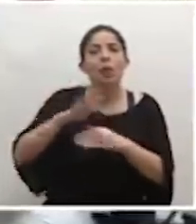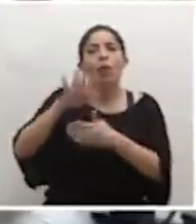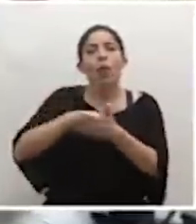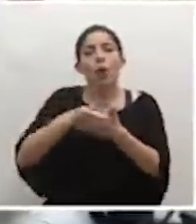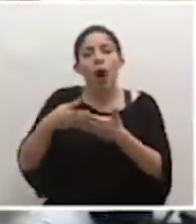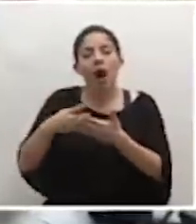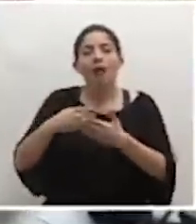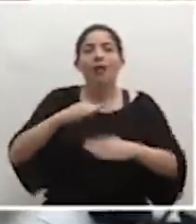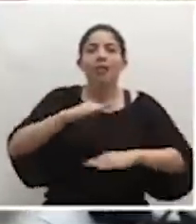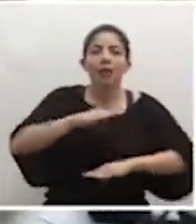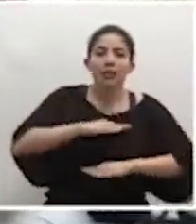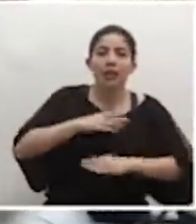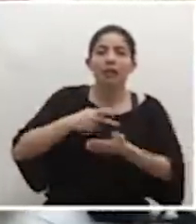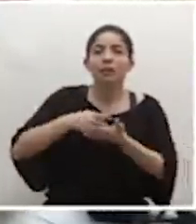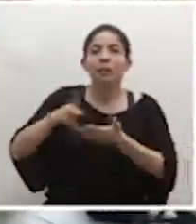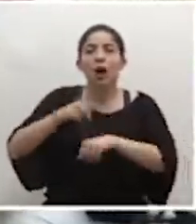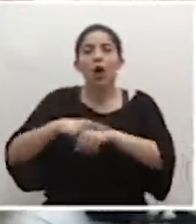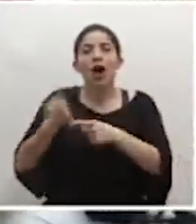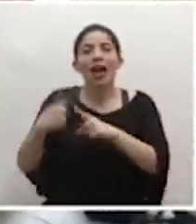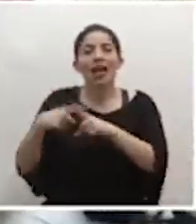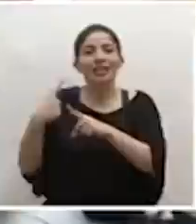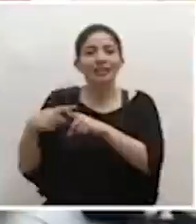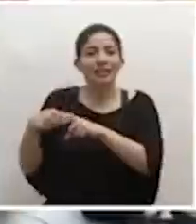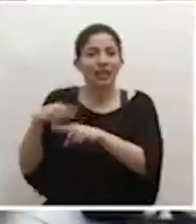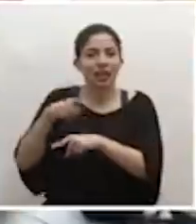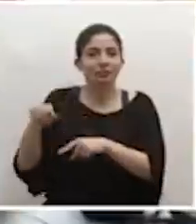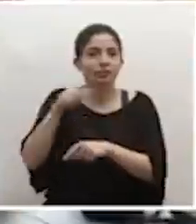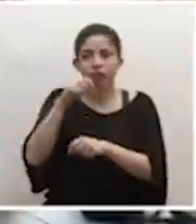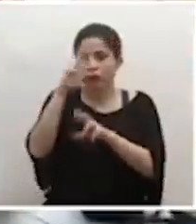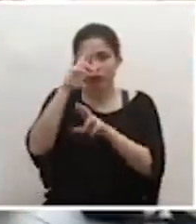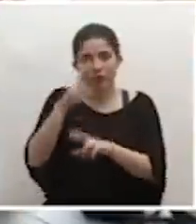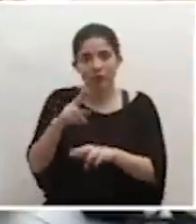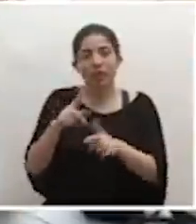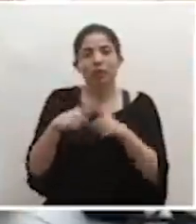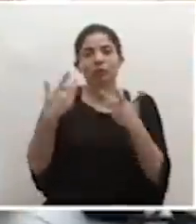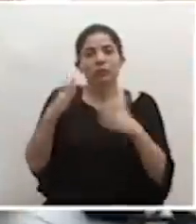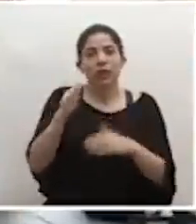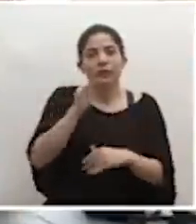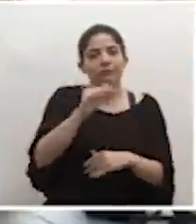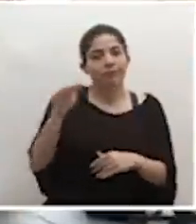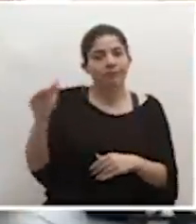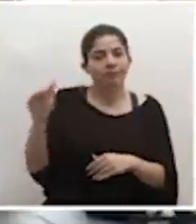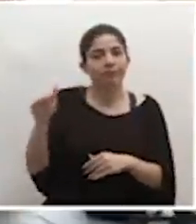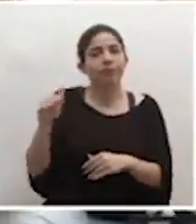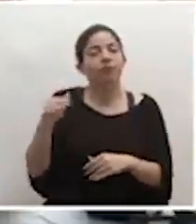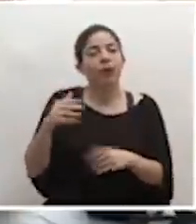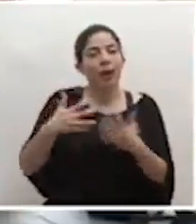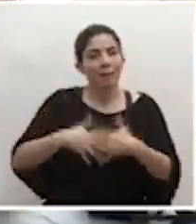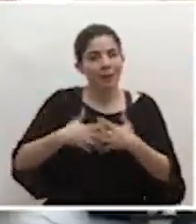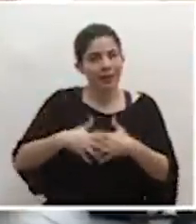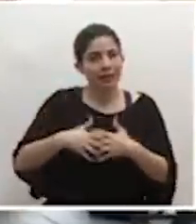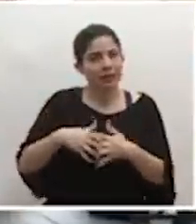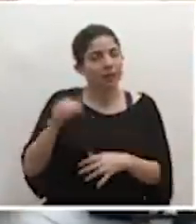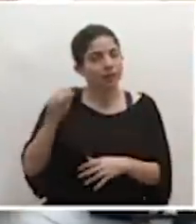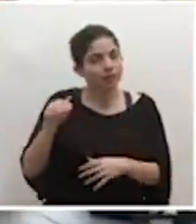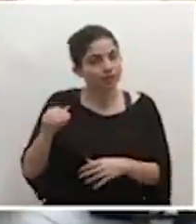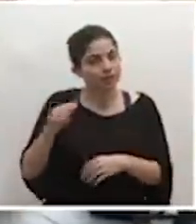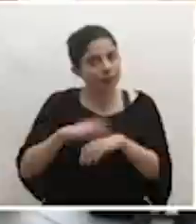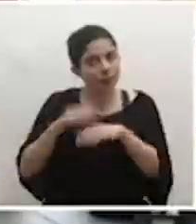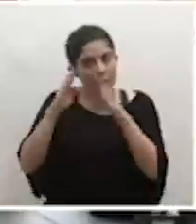descansos y pagos de horas sexto. En este momento se les hizo la prevención a las empresas, lo que continúa es